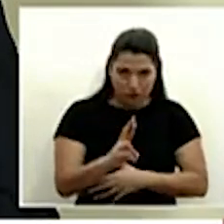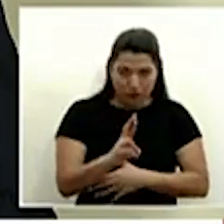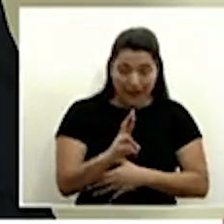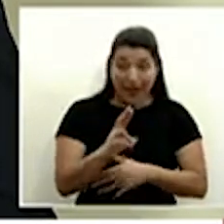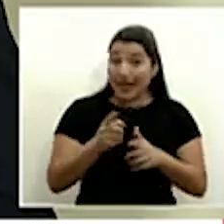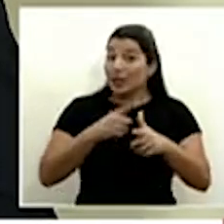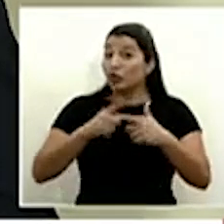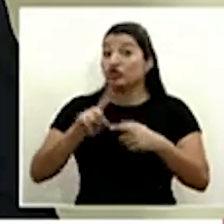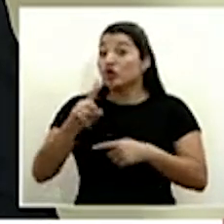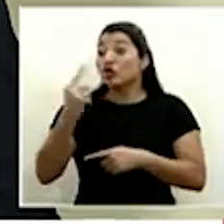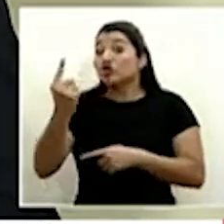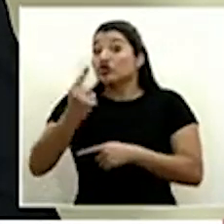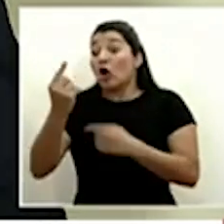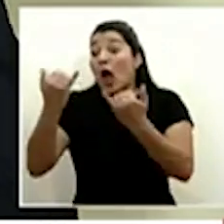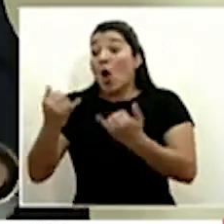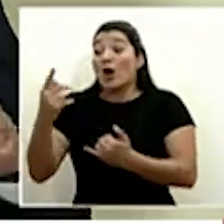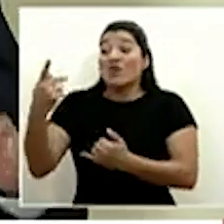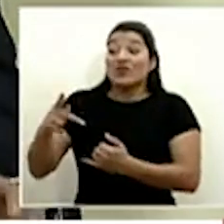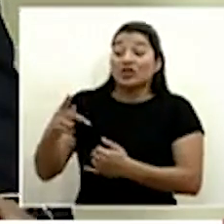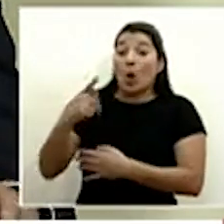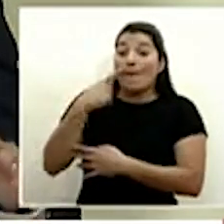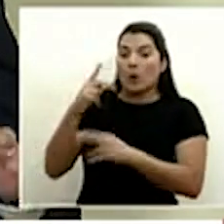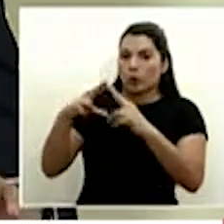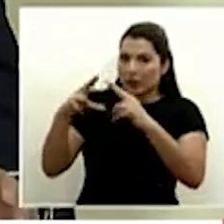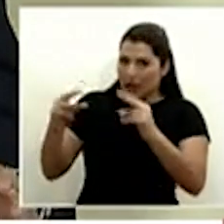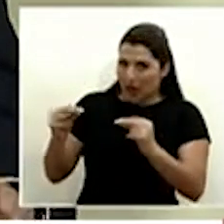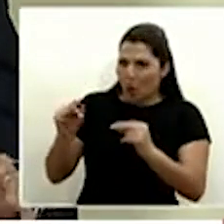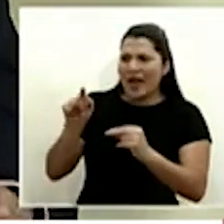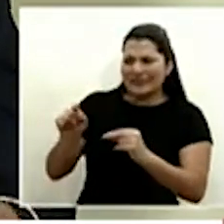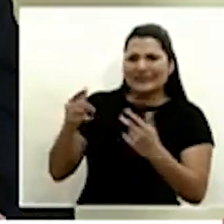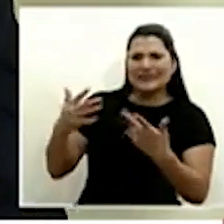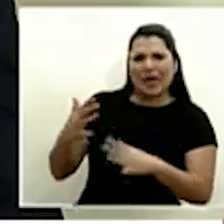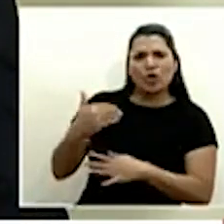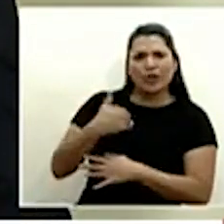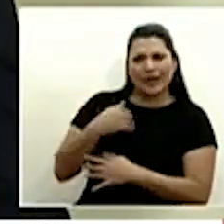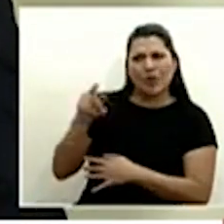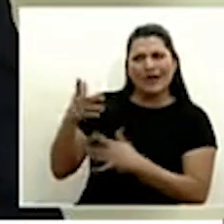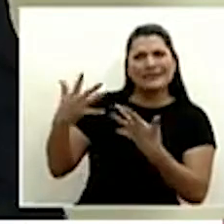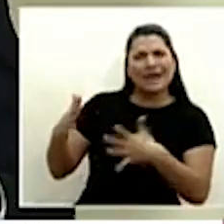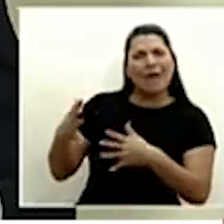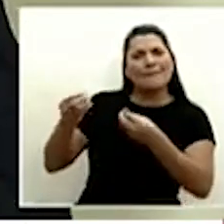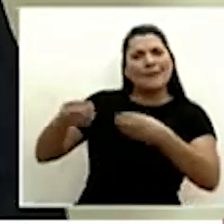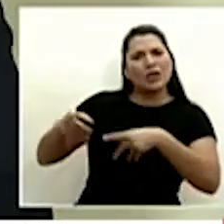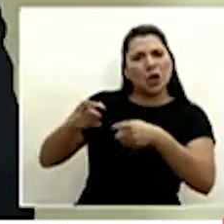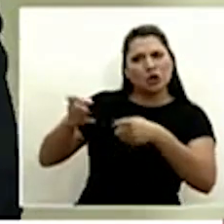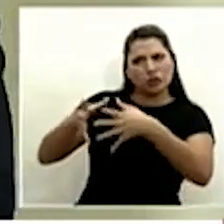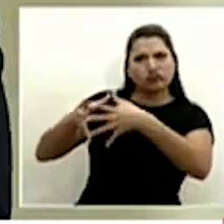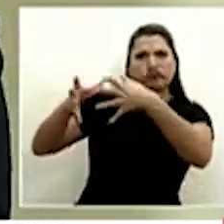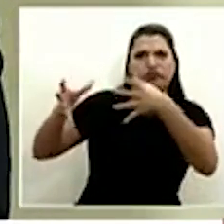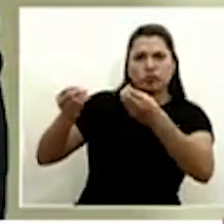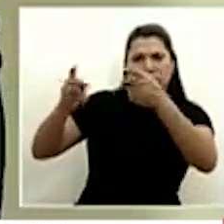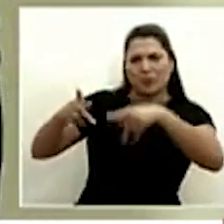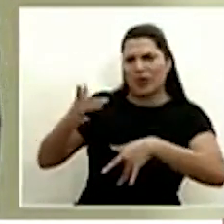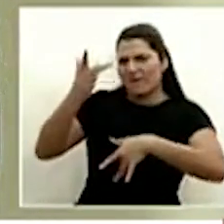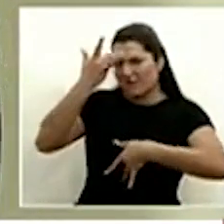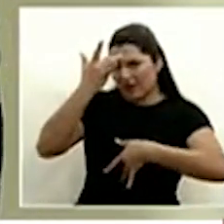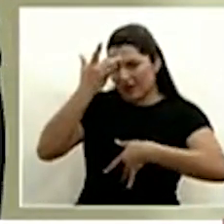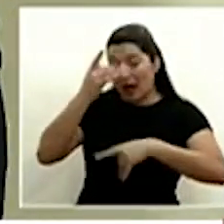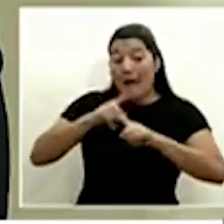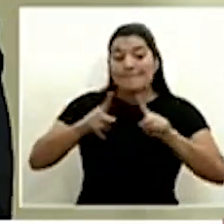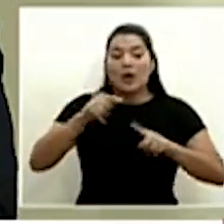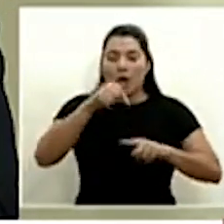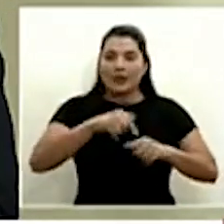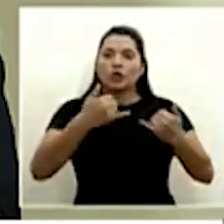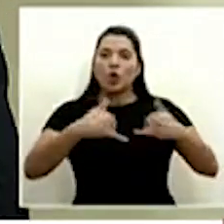fuerte que hay en Nicaragua eso es un riesgo que también lo tenemos porque también hay ya transmisión aunque ha sido localizada ha sido